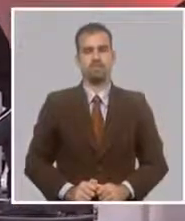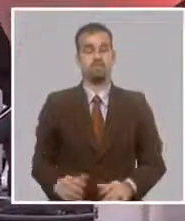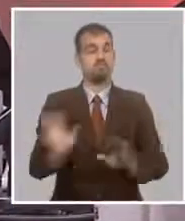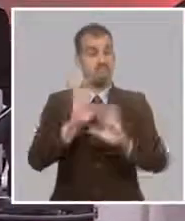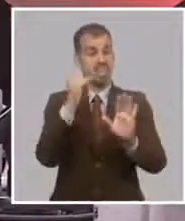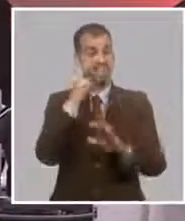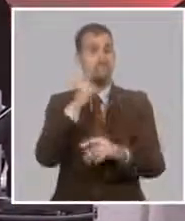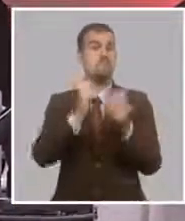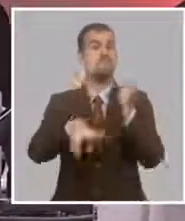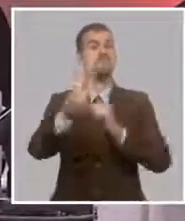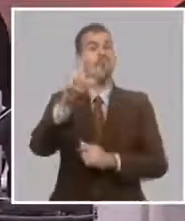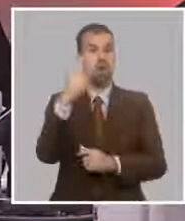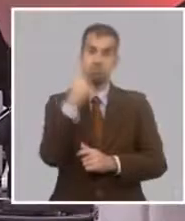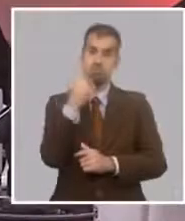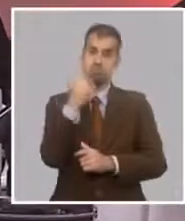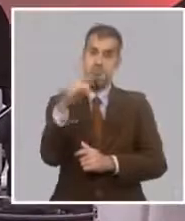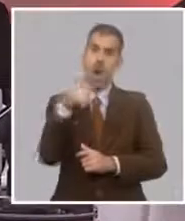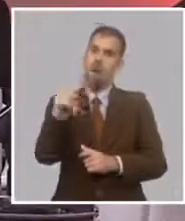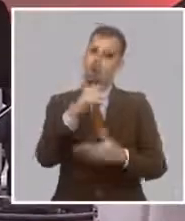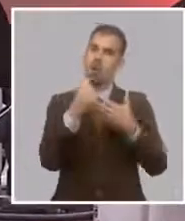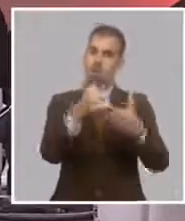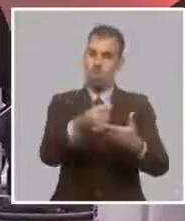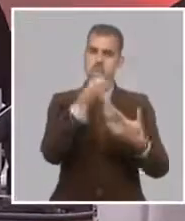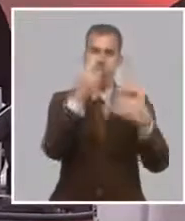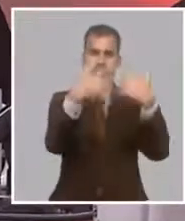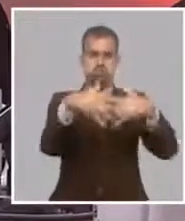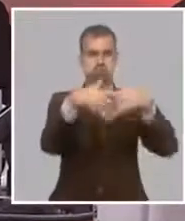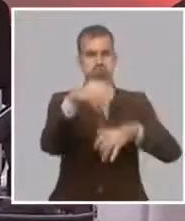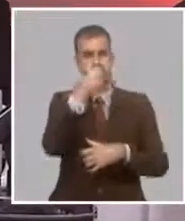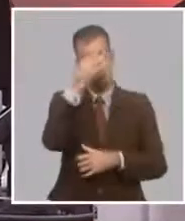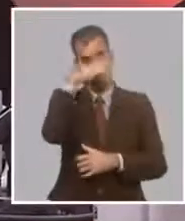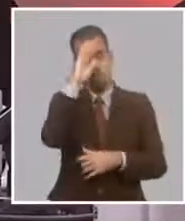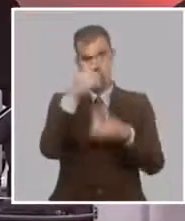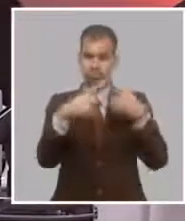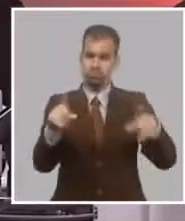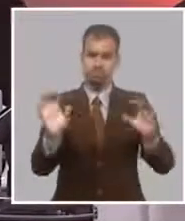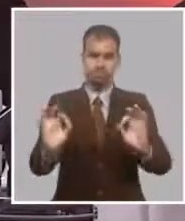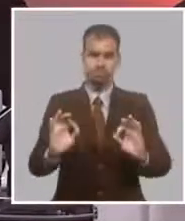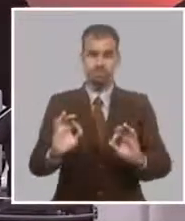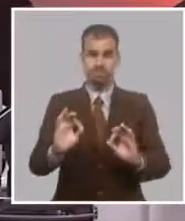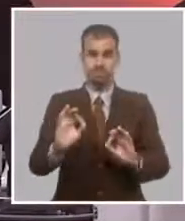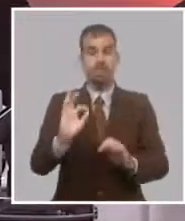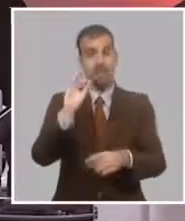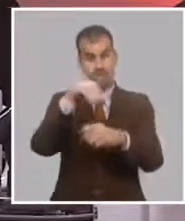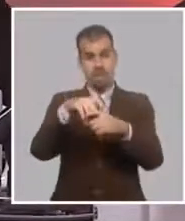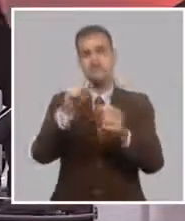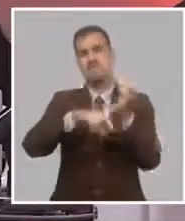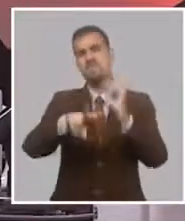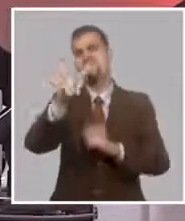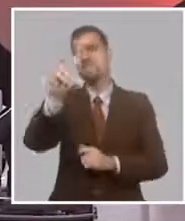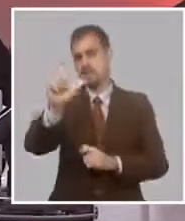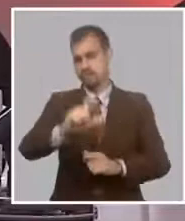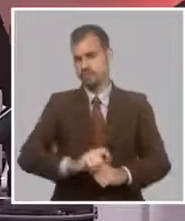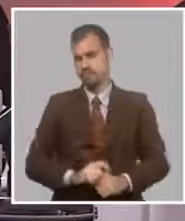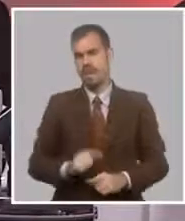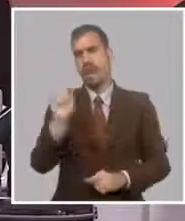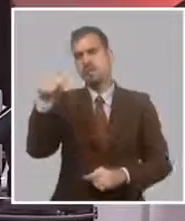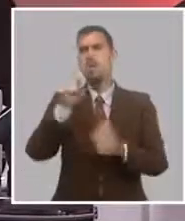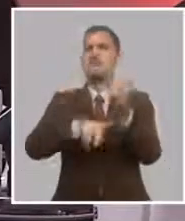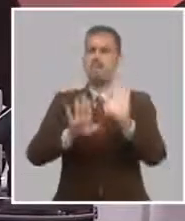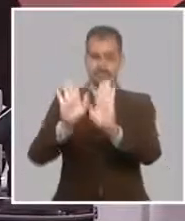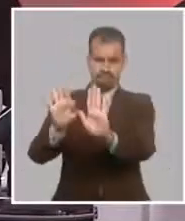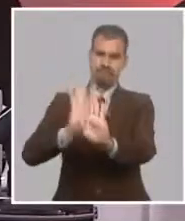misiones, importantes contribuciones a la producción de alimentos del país, Villaclara. Pero eso es a escalada territorial.